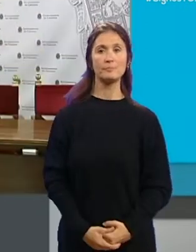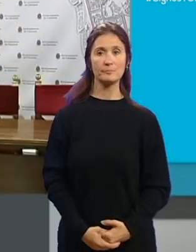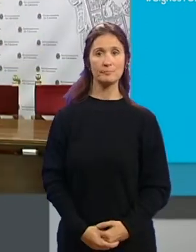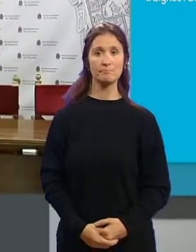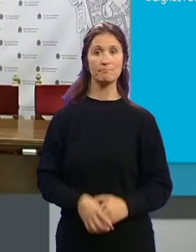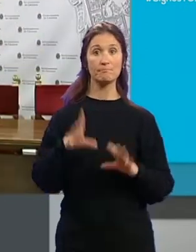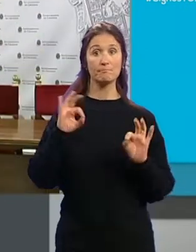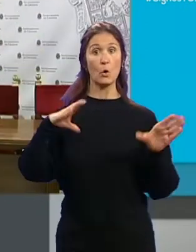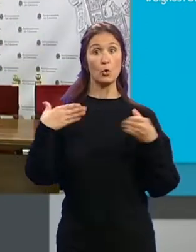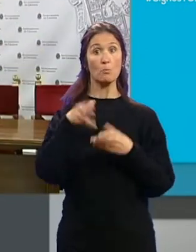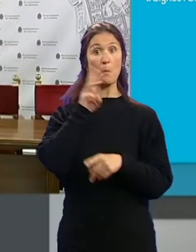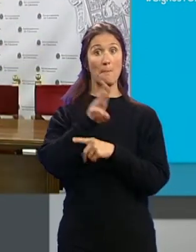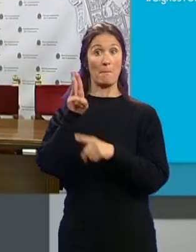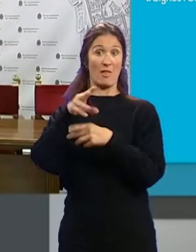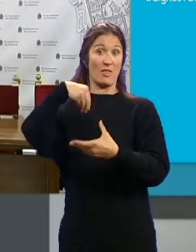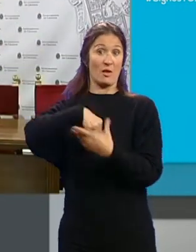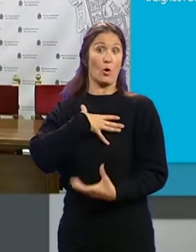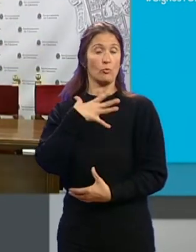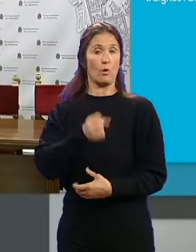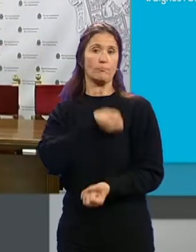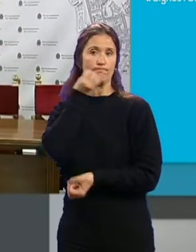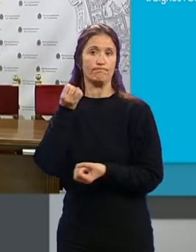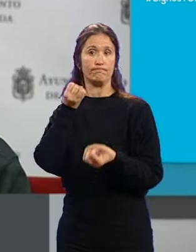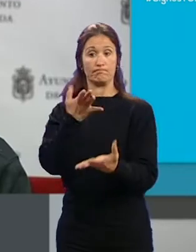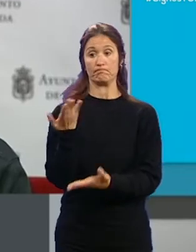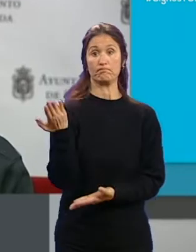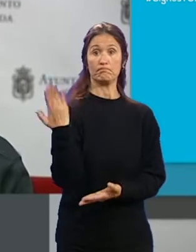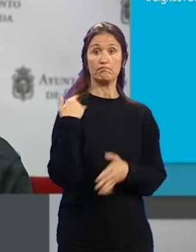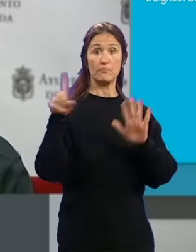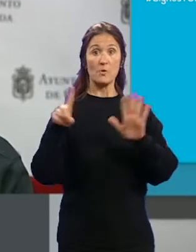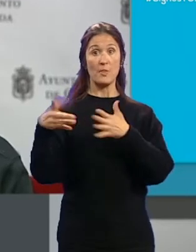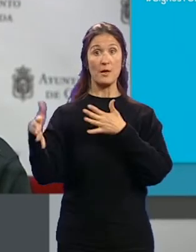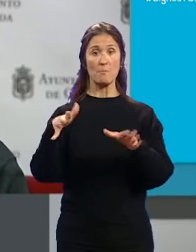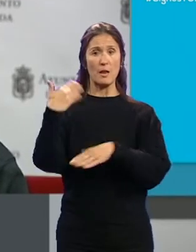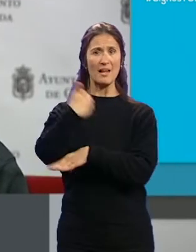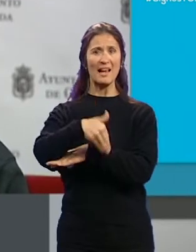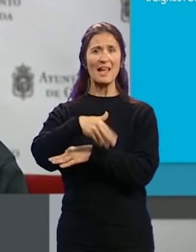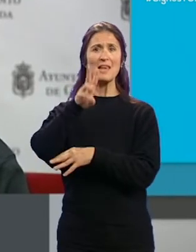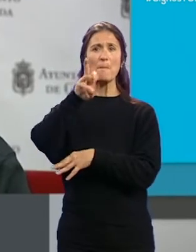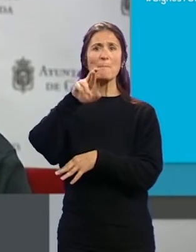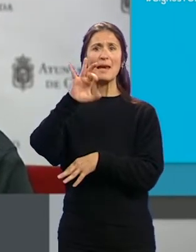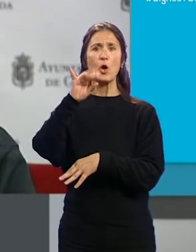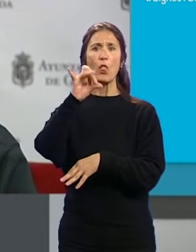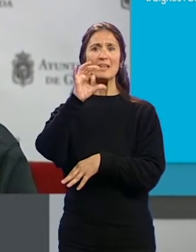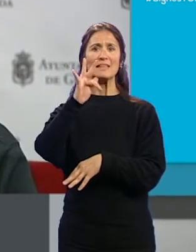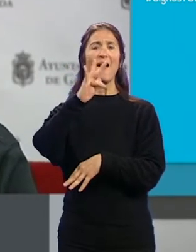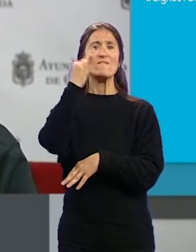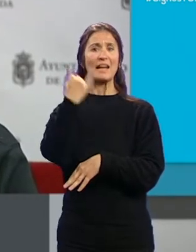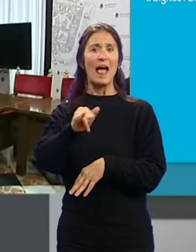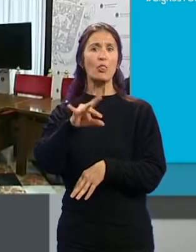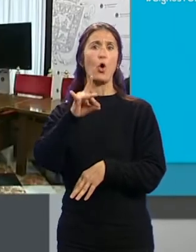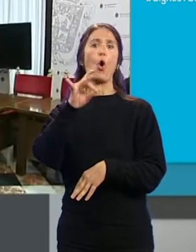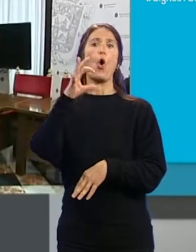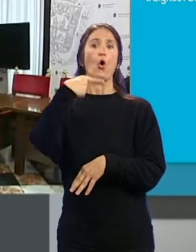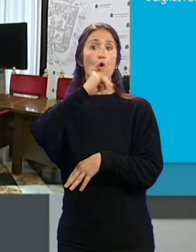El Partido Popular en el consistorio ha expuesto que desde el pasado 6 de marzo en la calle periodista Fernando Gómez de la Cruz... ...se